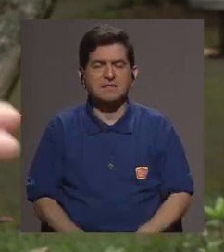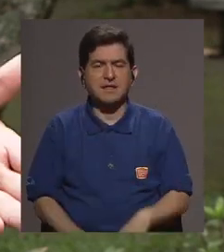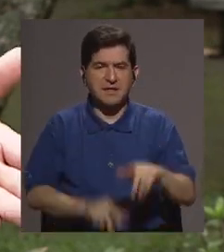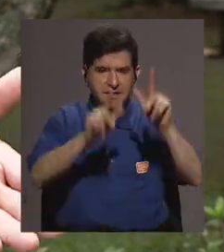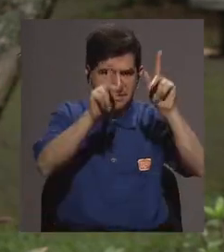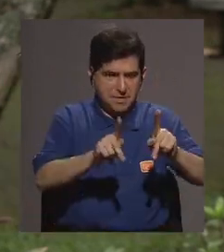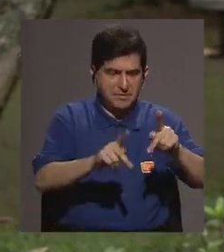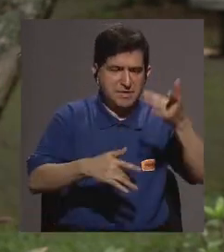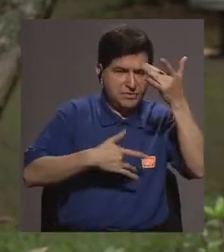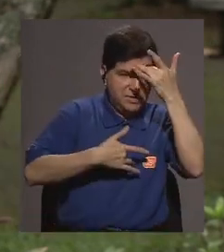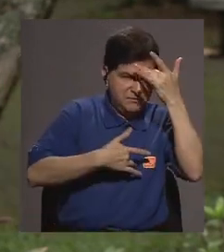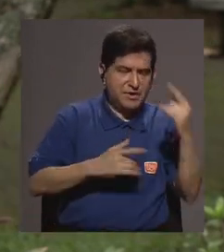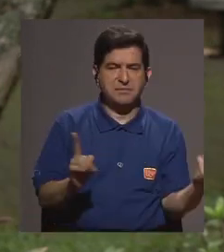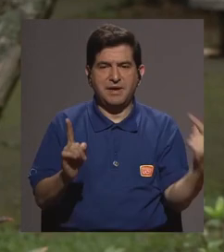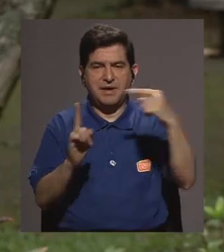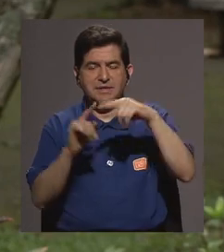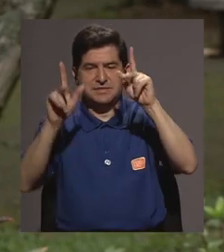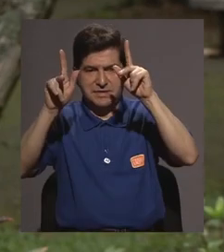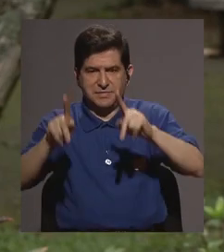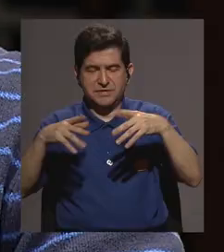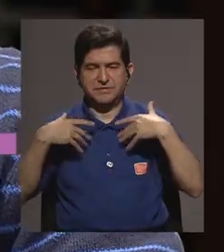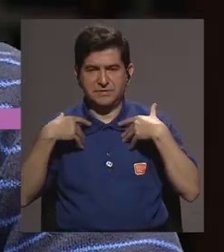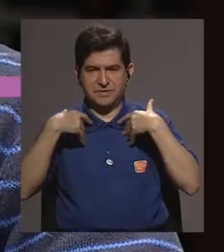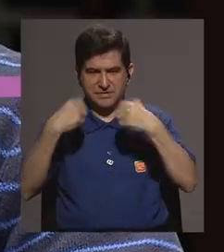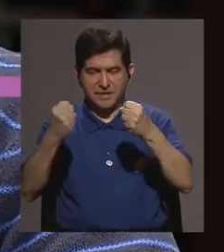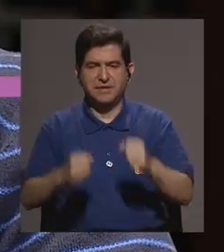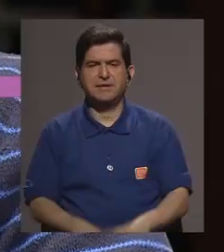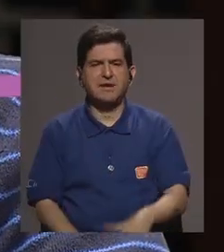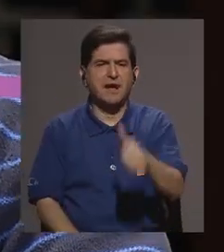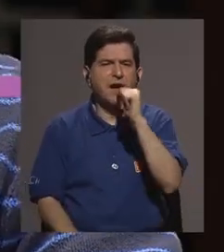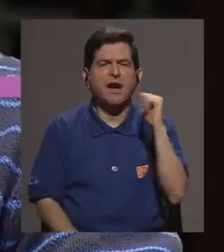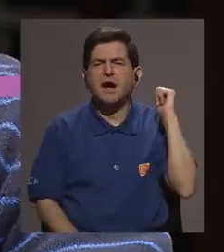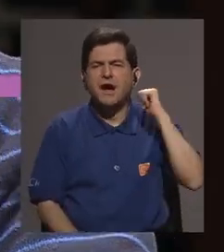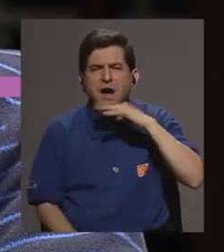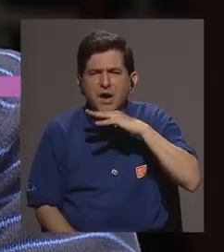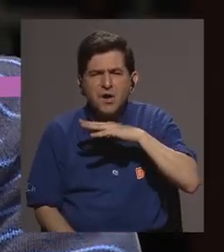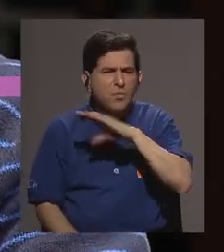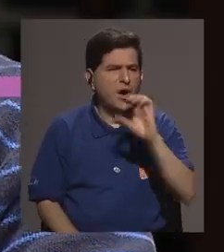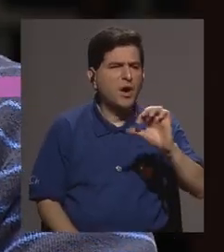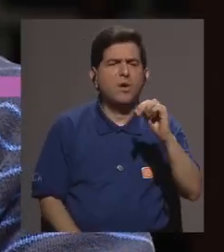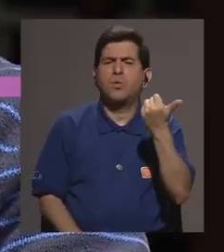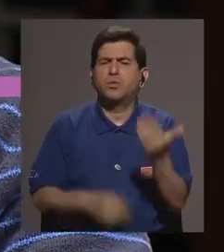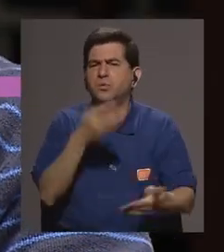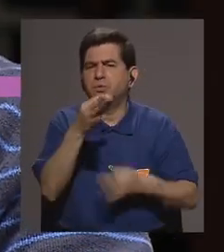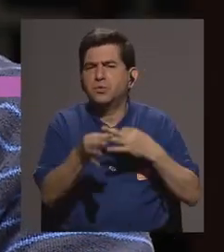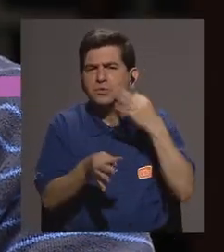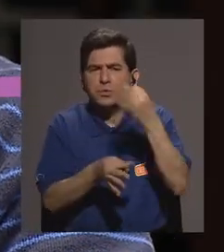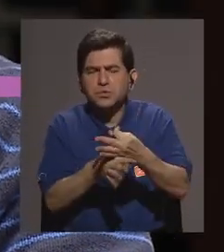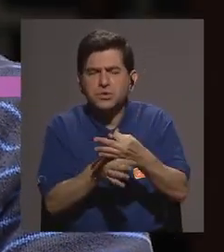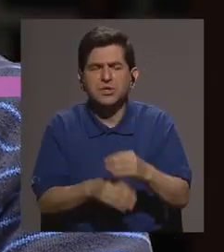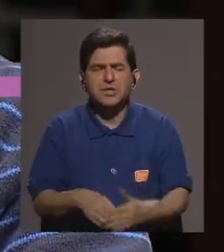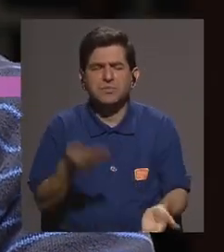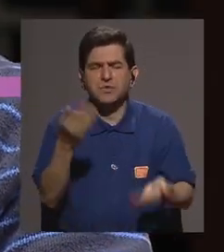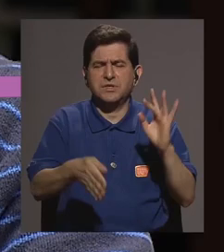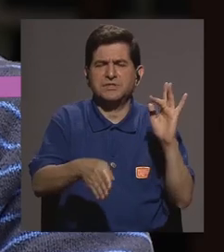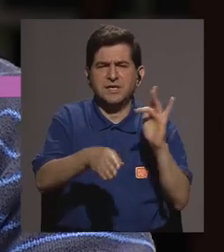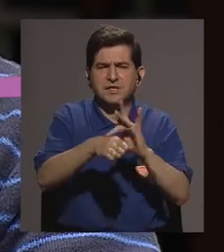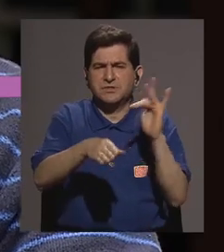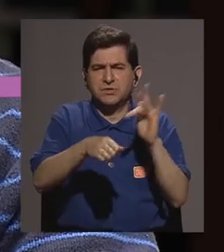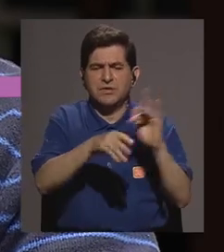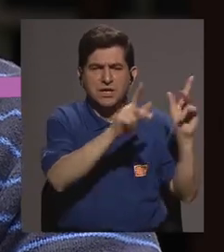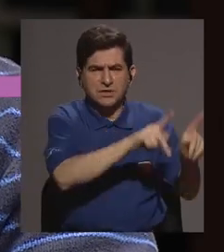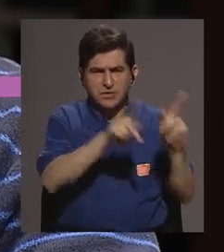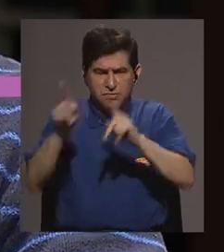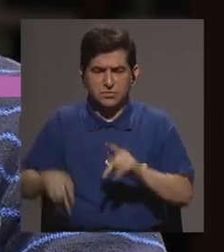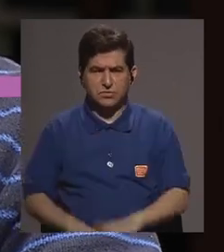un ser humano enfermo a un ser humano sano ¿El agua contaminada o algunos otros el contacto persona a